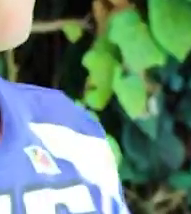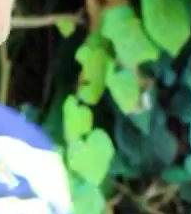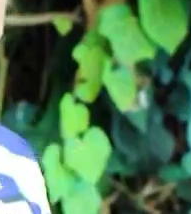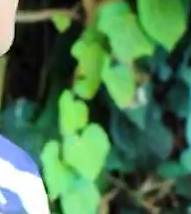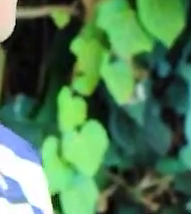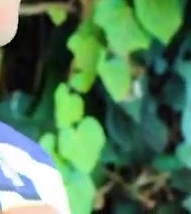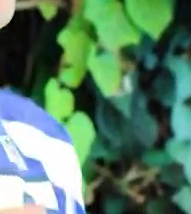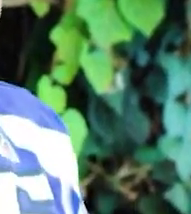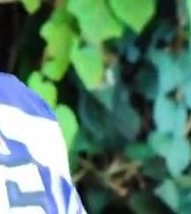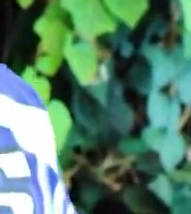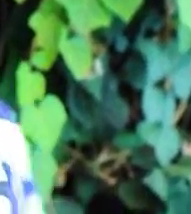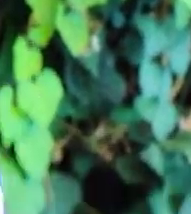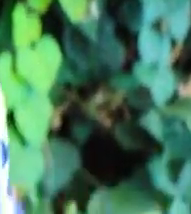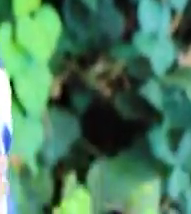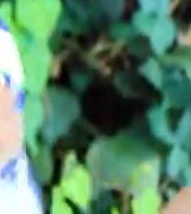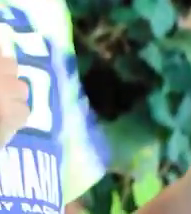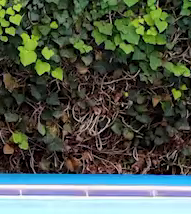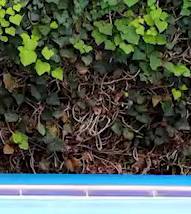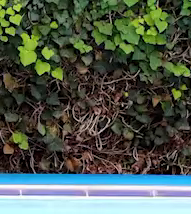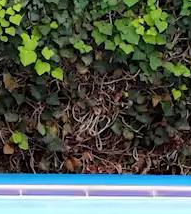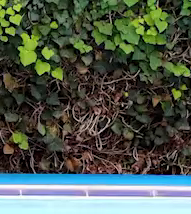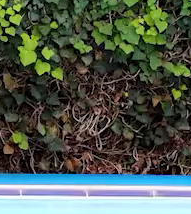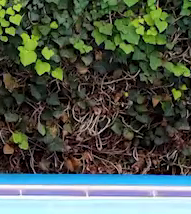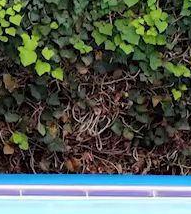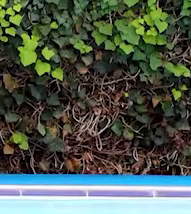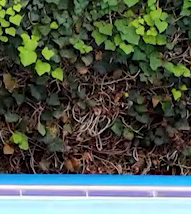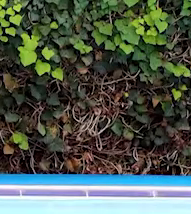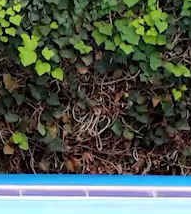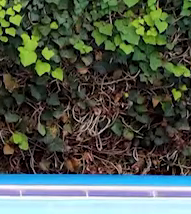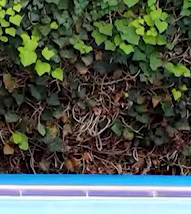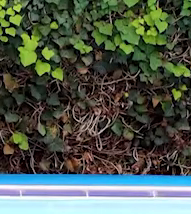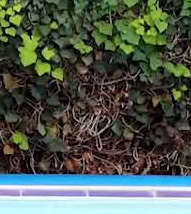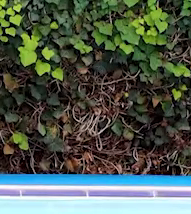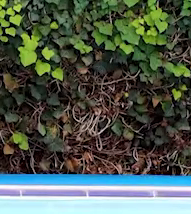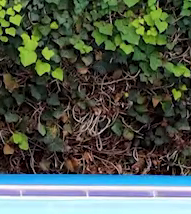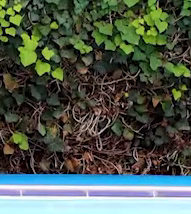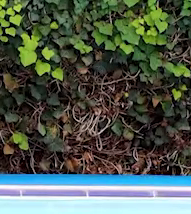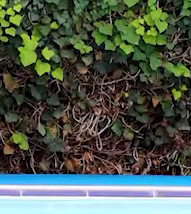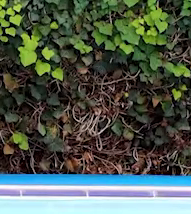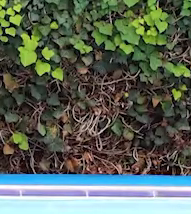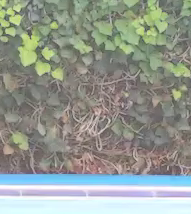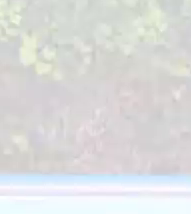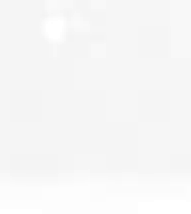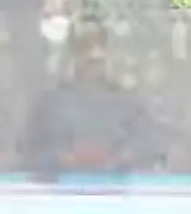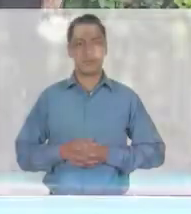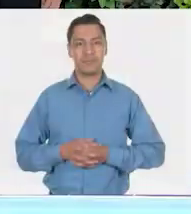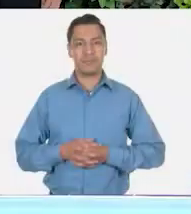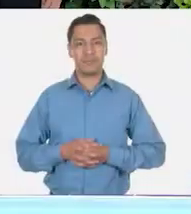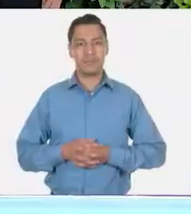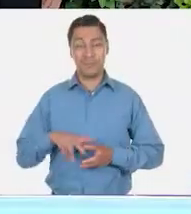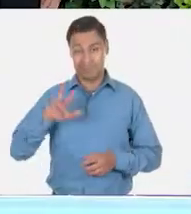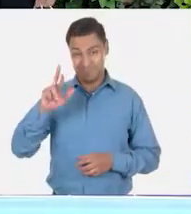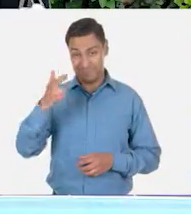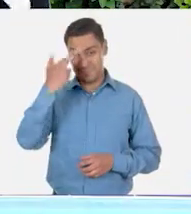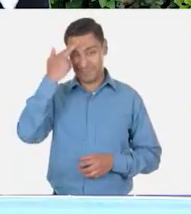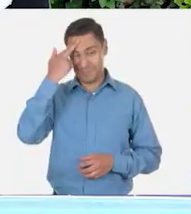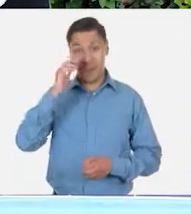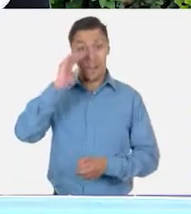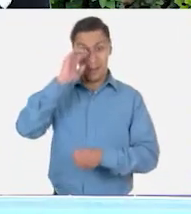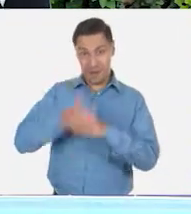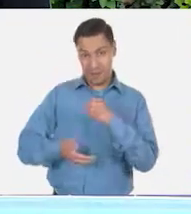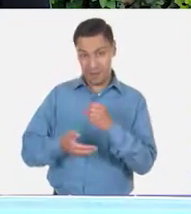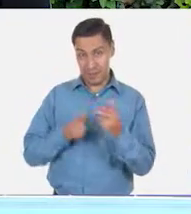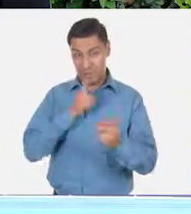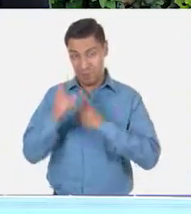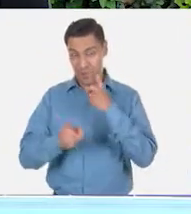Sigue. Eleva más la rodilla. Muy bien. Perfecto. Así. Más. Recuerda, al terminar la